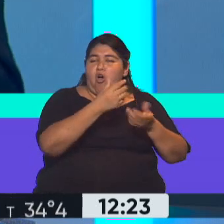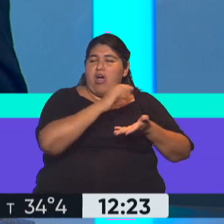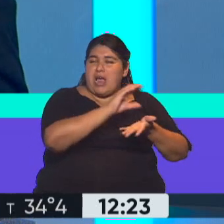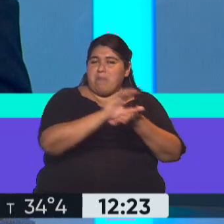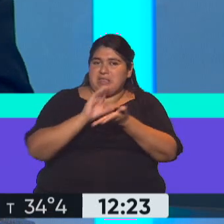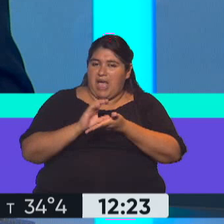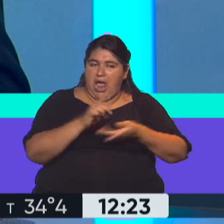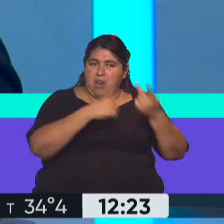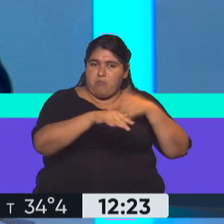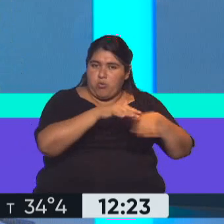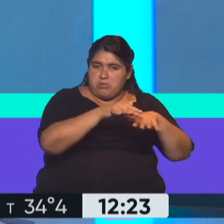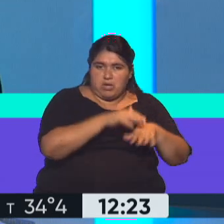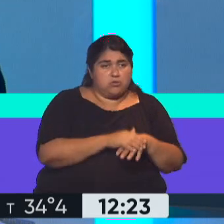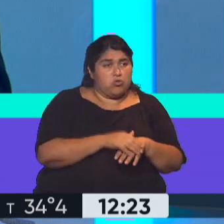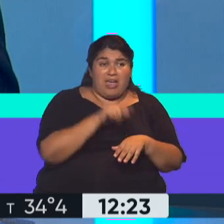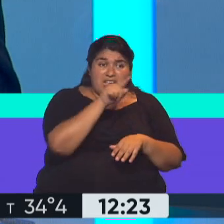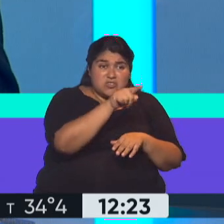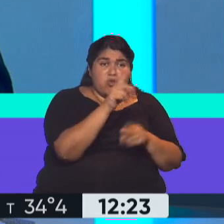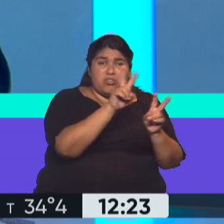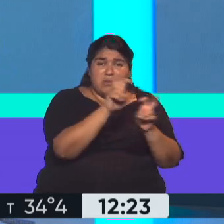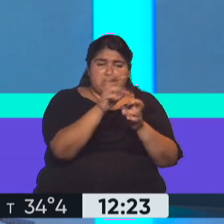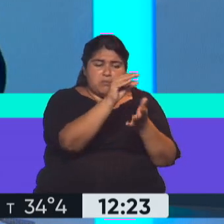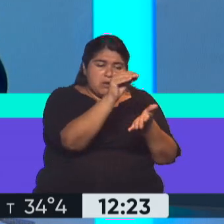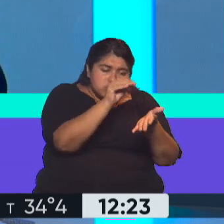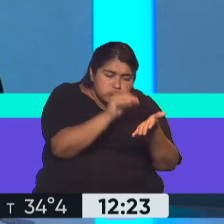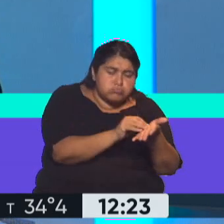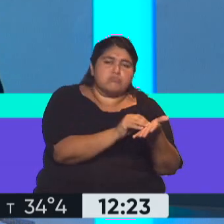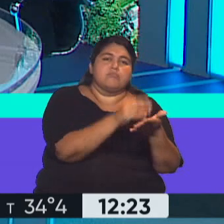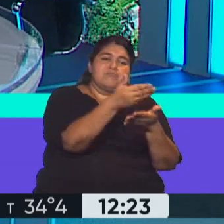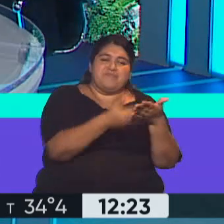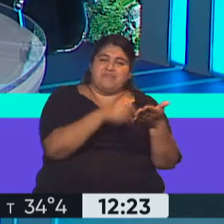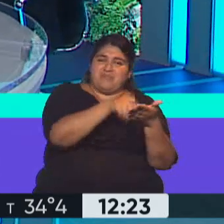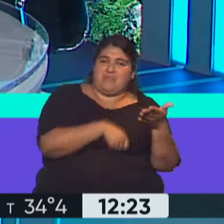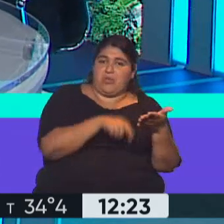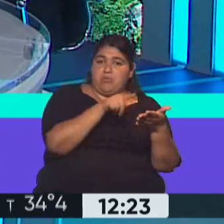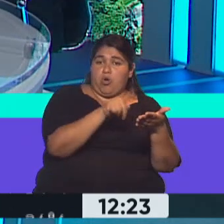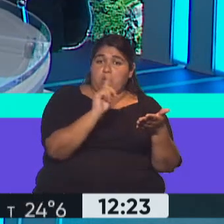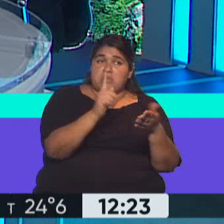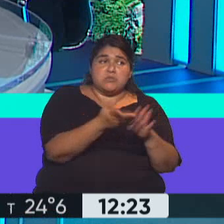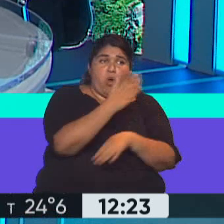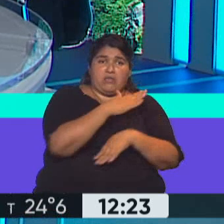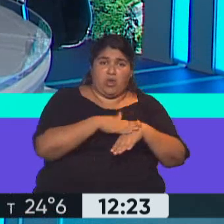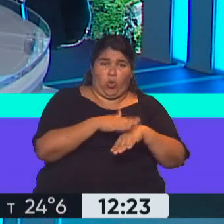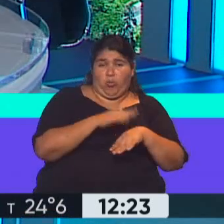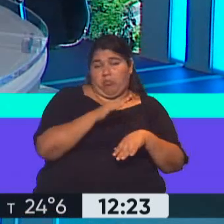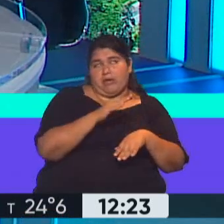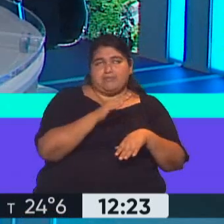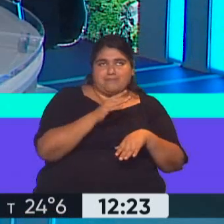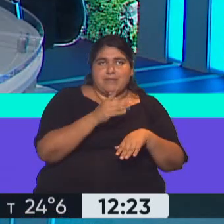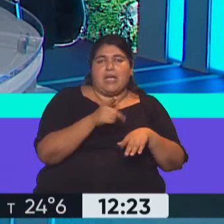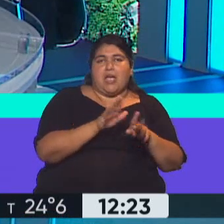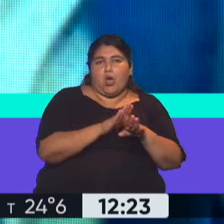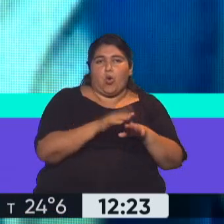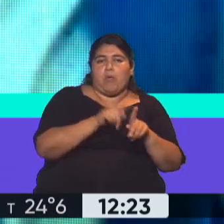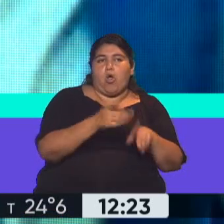a ser pero absolutamente necesarios, absolutamente necesarios para que no suceda lo que ocurrió con Dujovne. Es decir, que el dinero